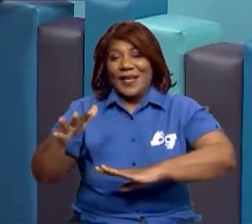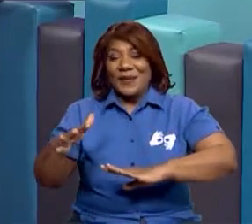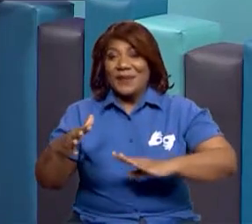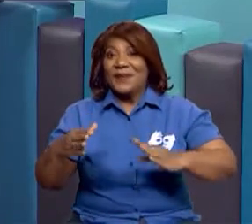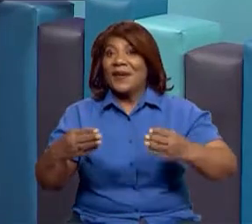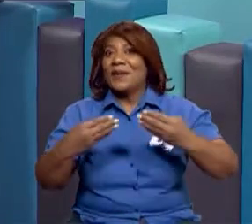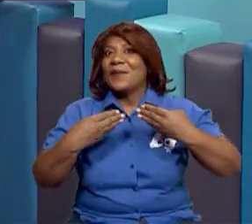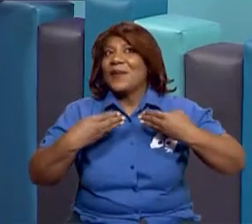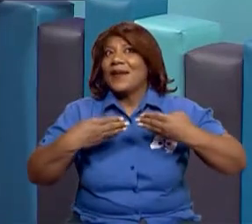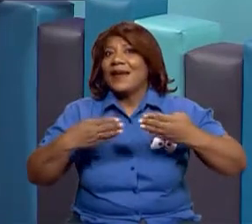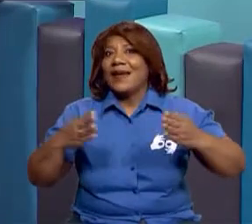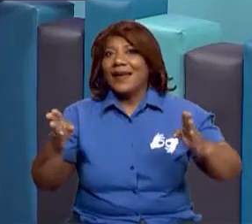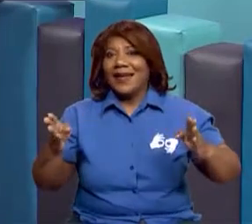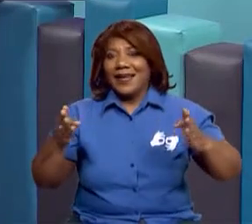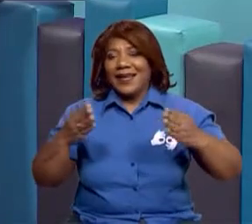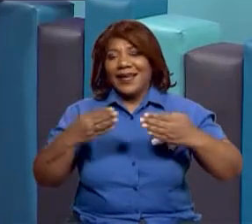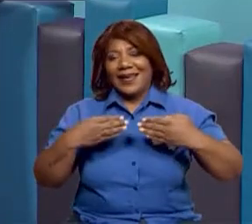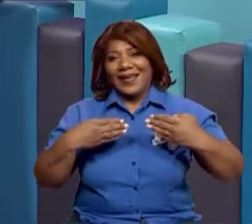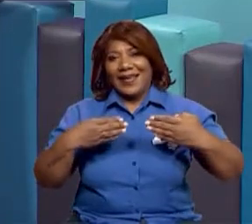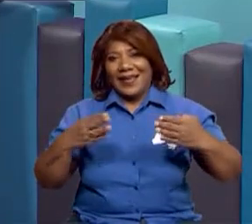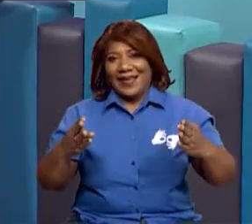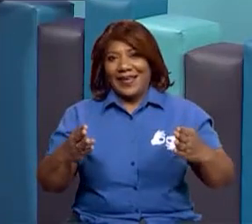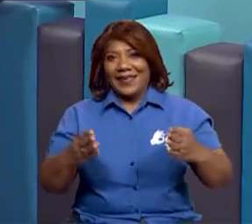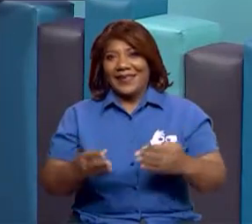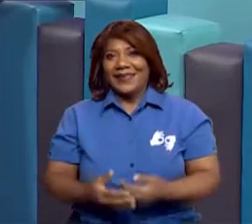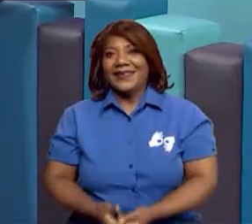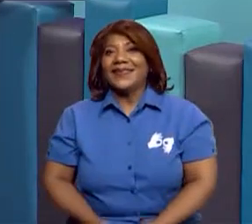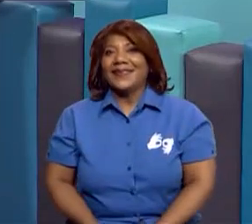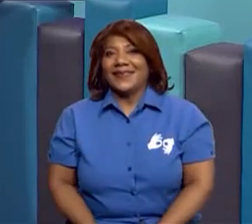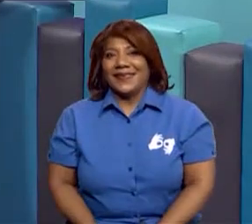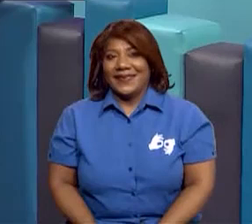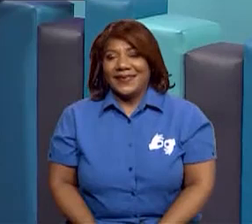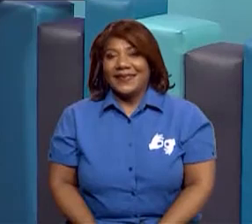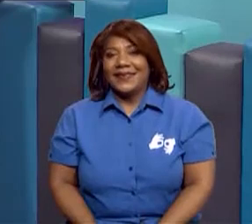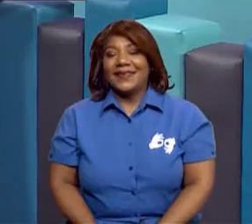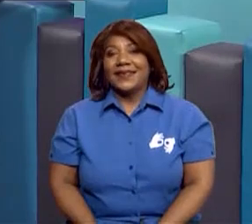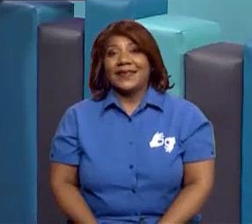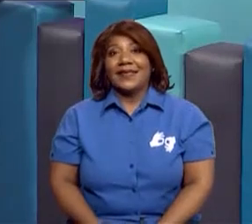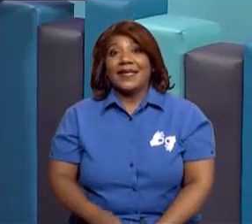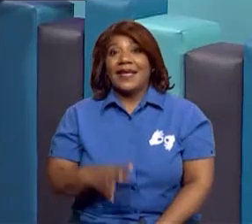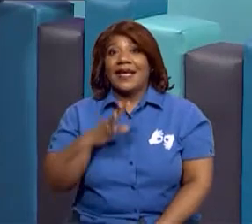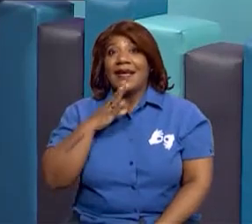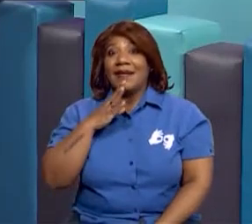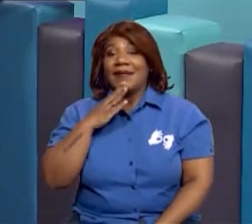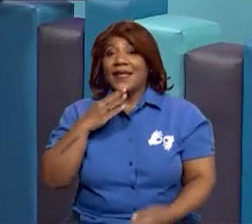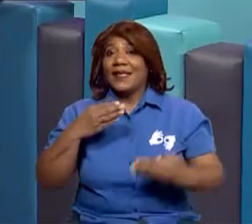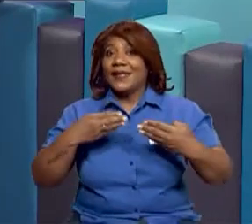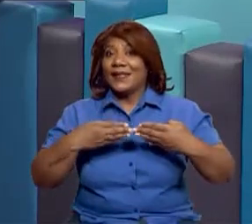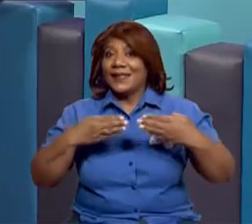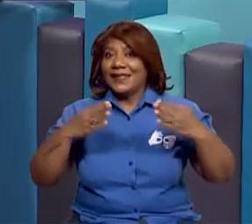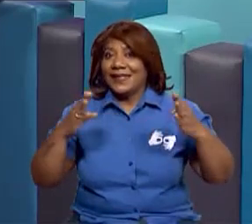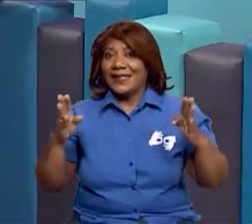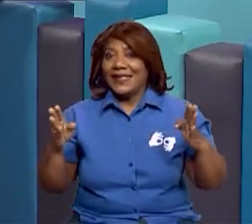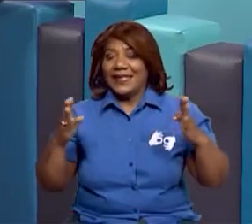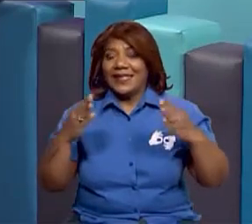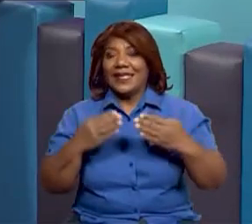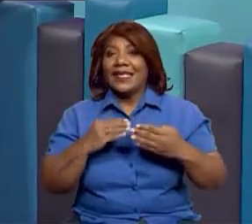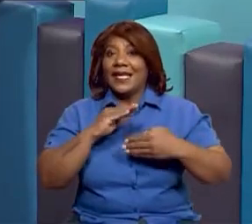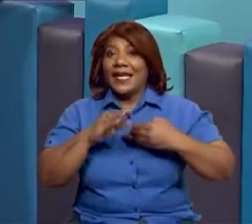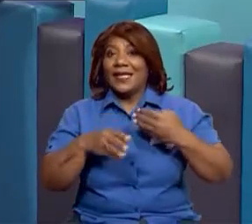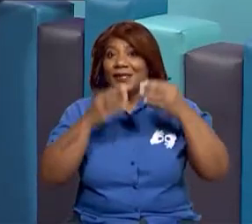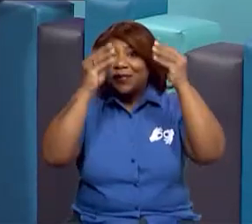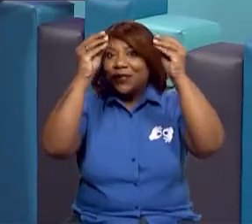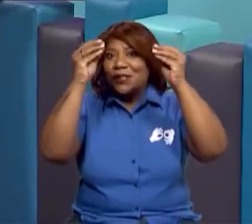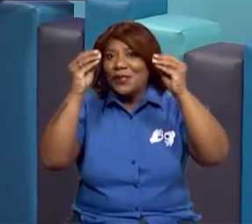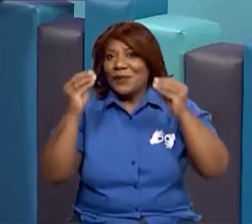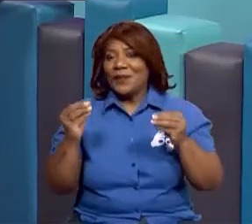servicio a través de lo que es el Canal de Panamá. Y hablando del Canal de Panamá, quiero a todos los docentes de nuestro